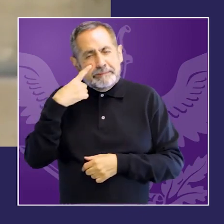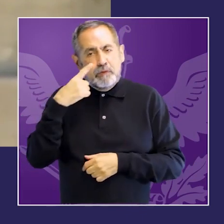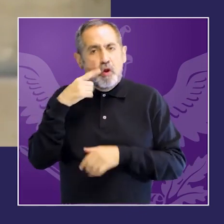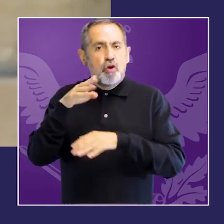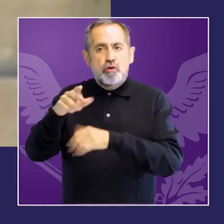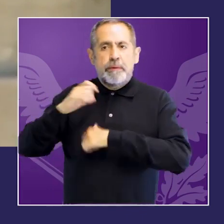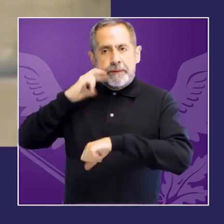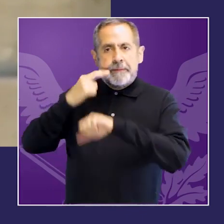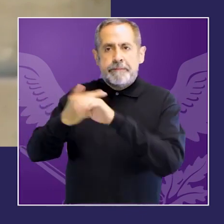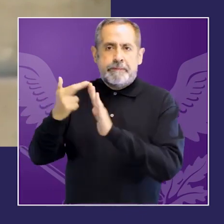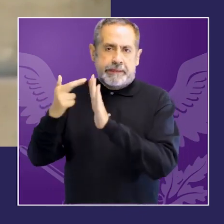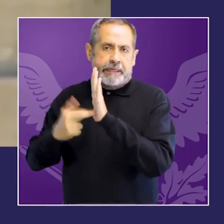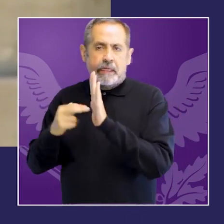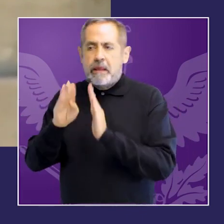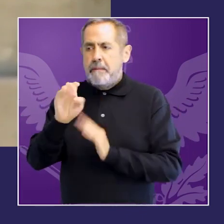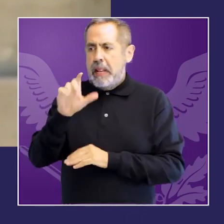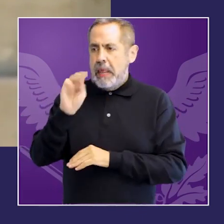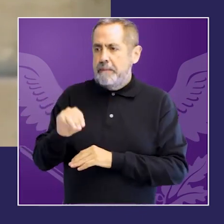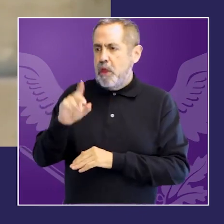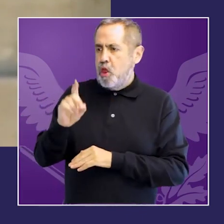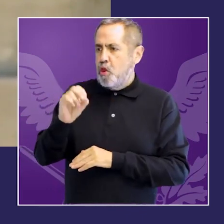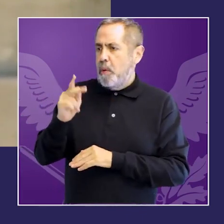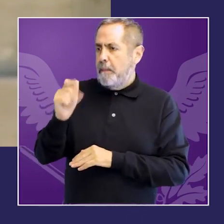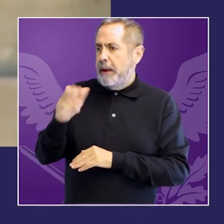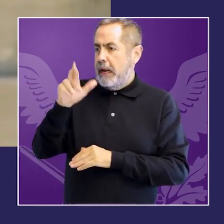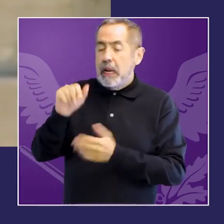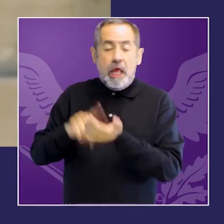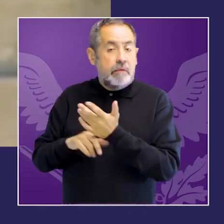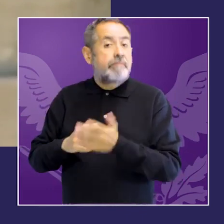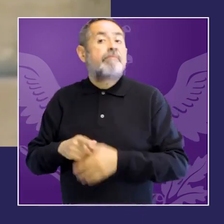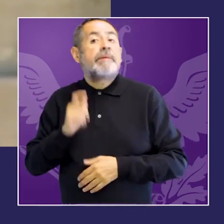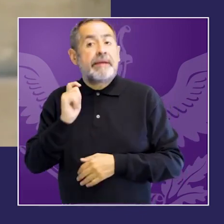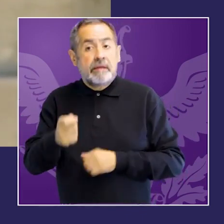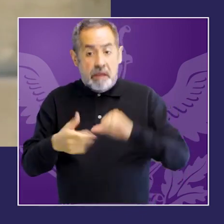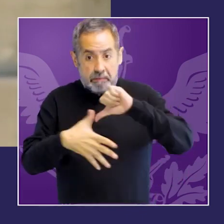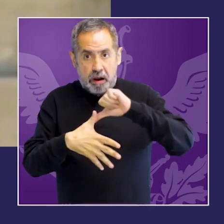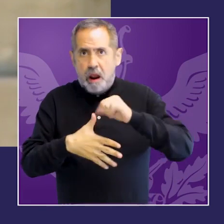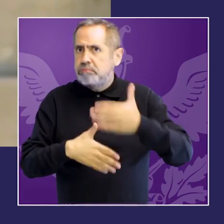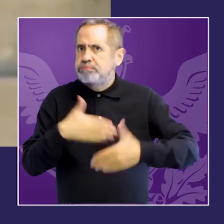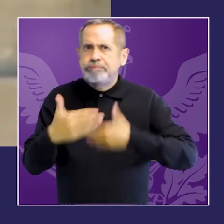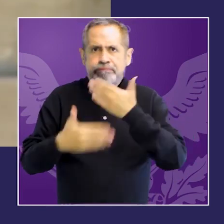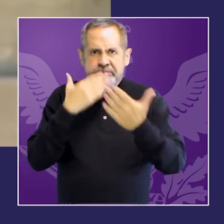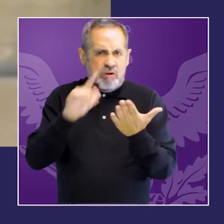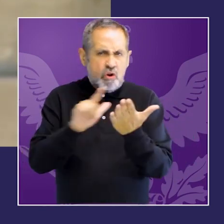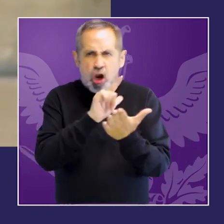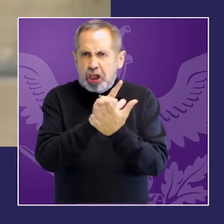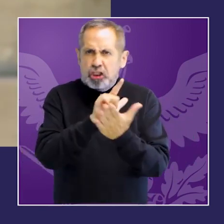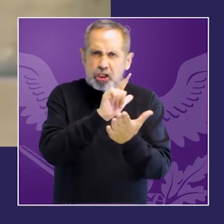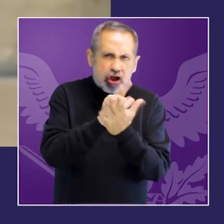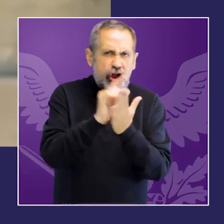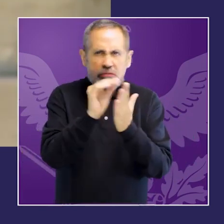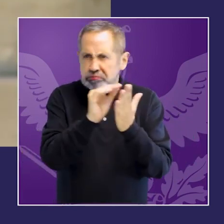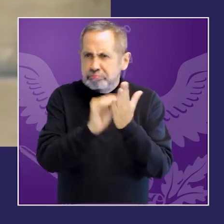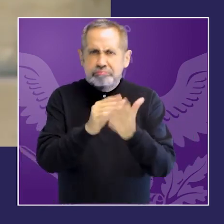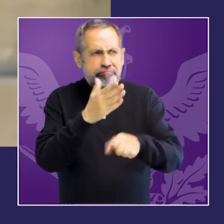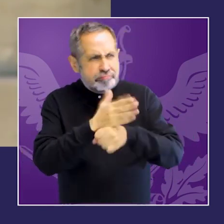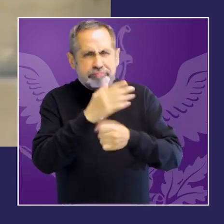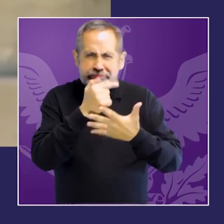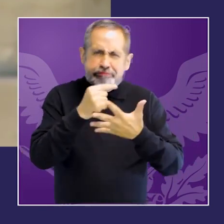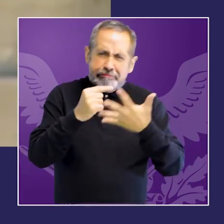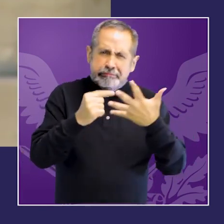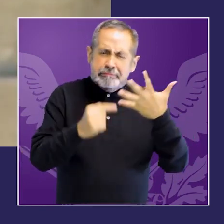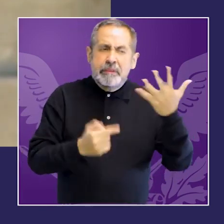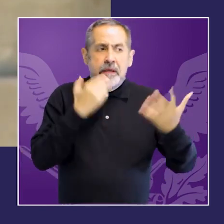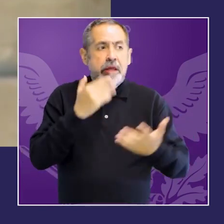diferentes formas y expresiones de las violencias. Y el impacto que tienen esas violencias en distintas dimensiones de la autonomía de las mujeres.